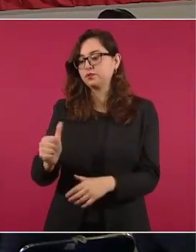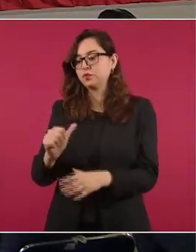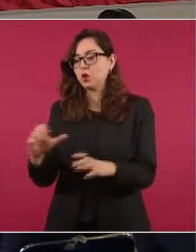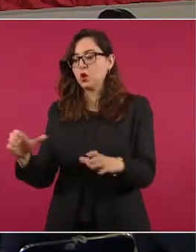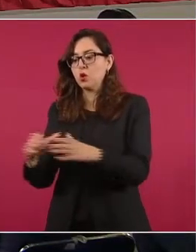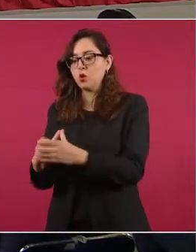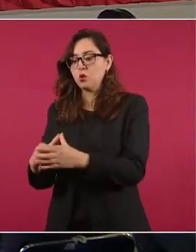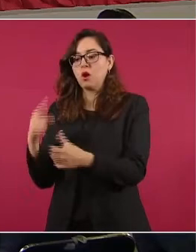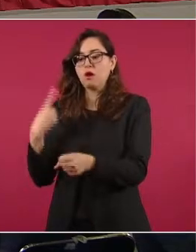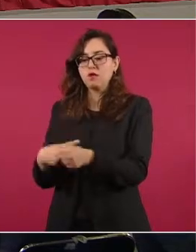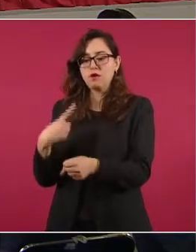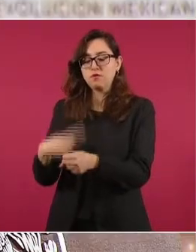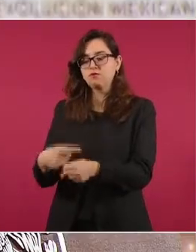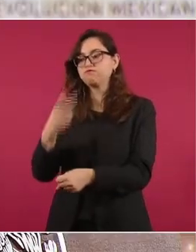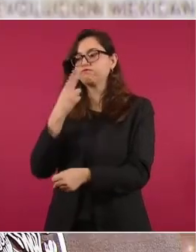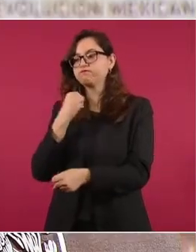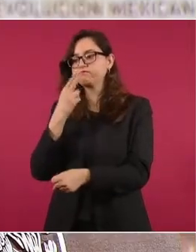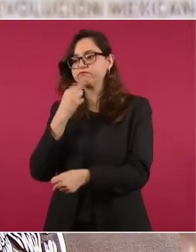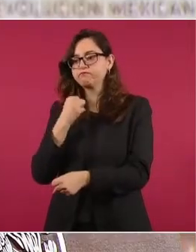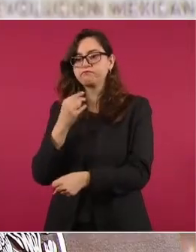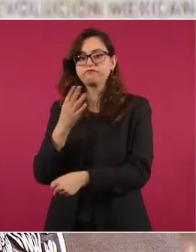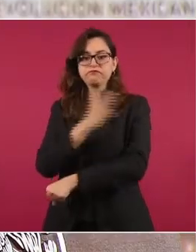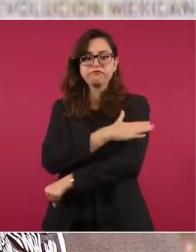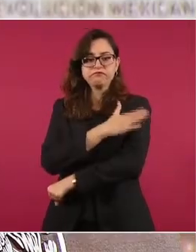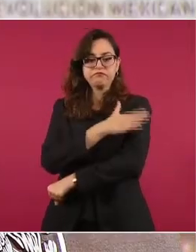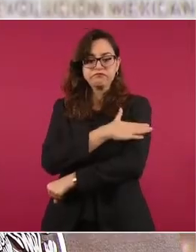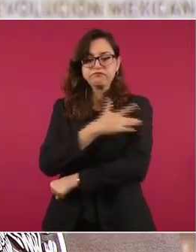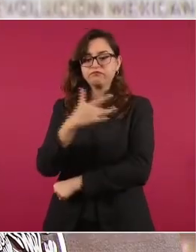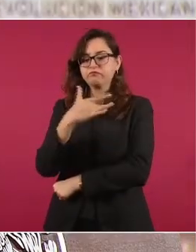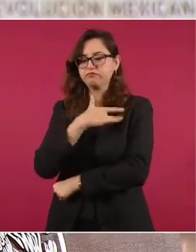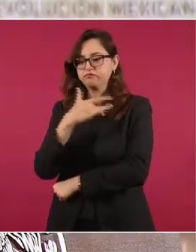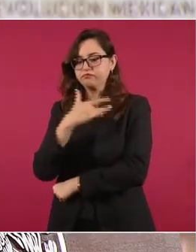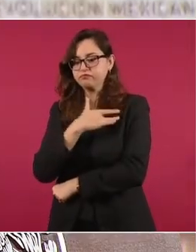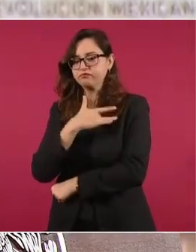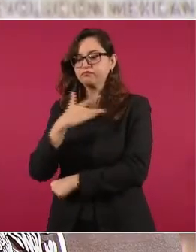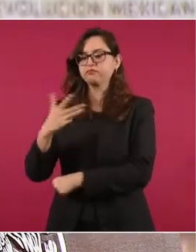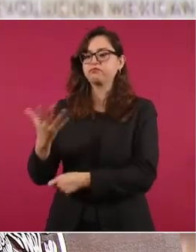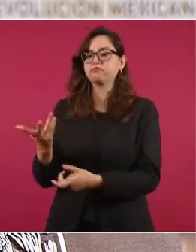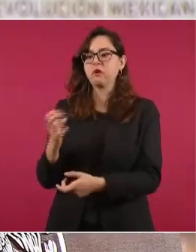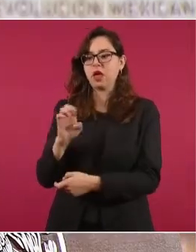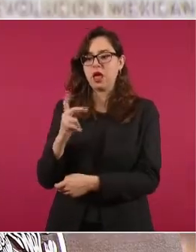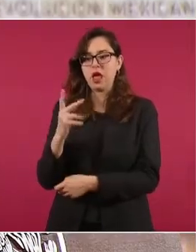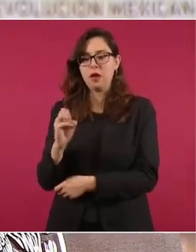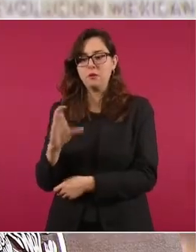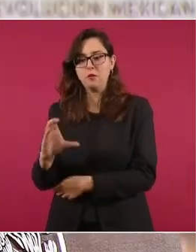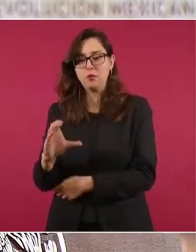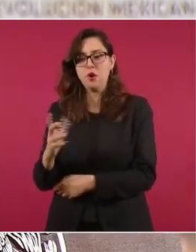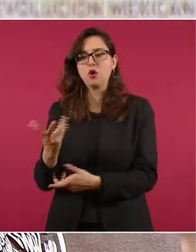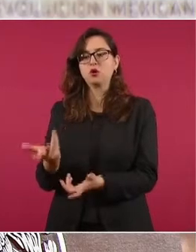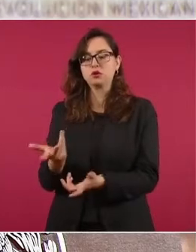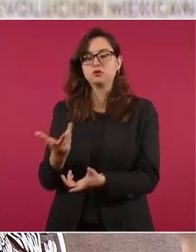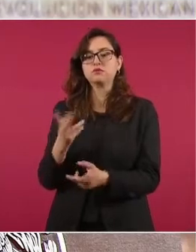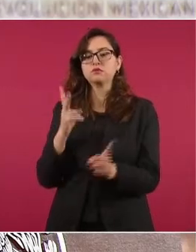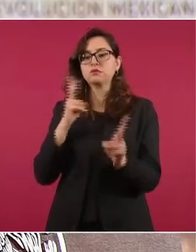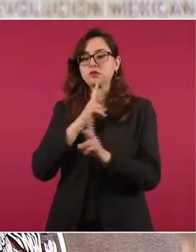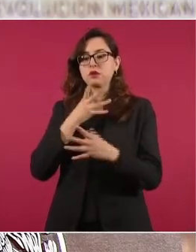tales como diabetes, enfermedad cardiovascular, enfermedad pulmonar crónica, incluida el asma